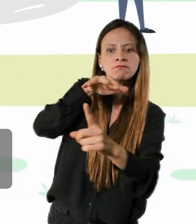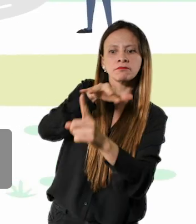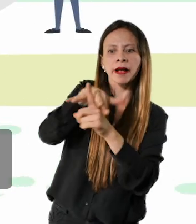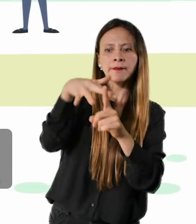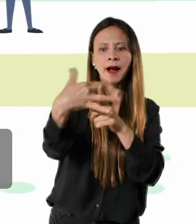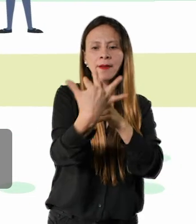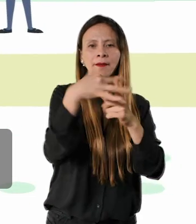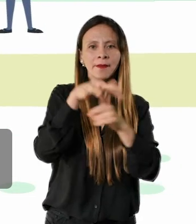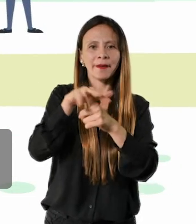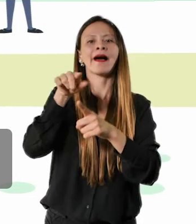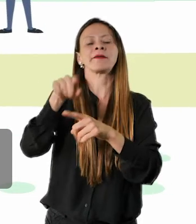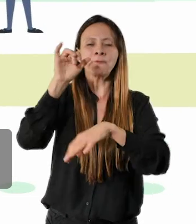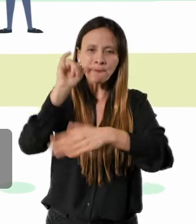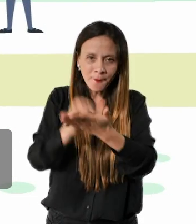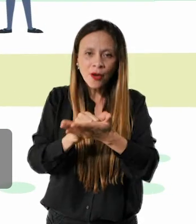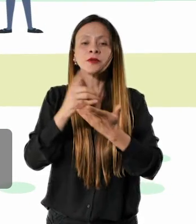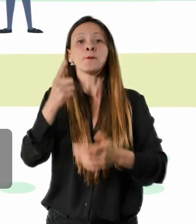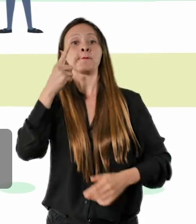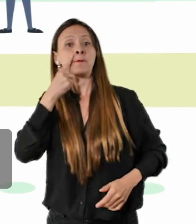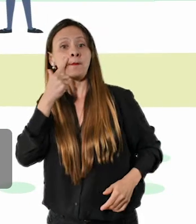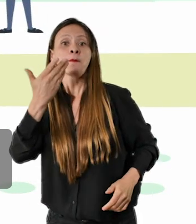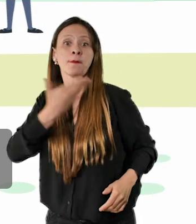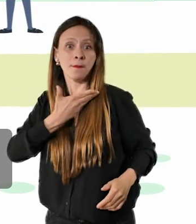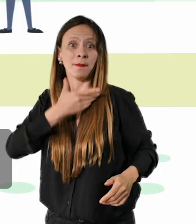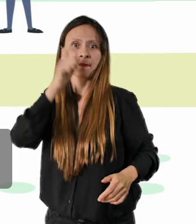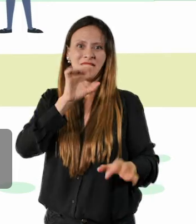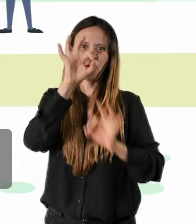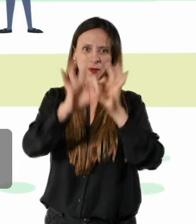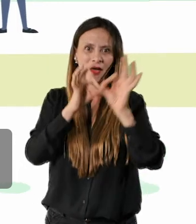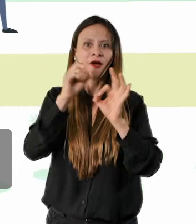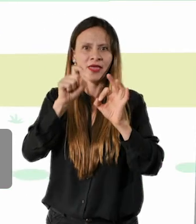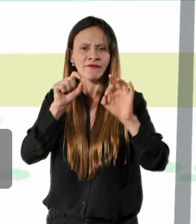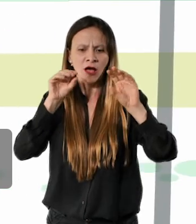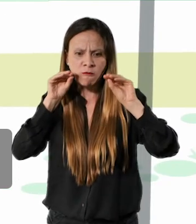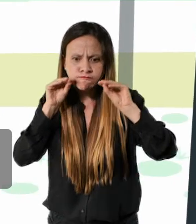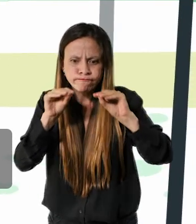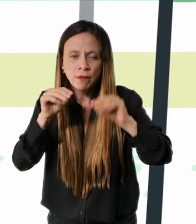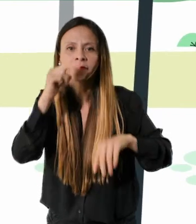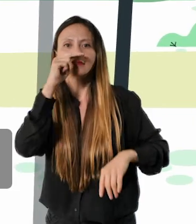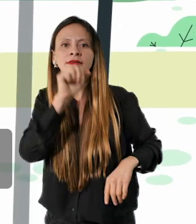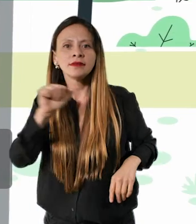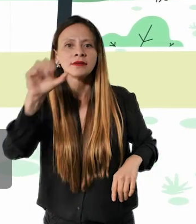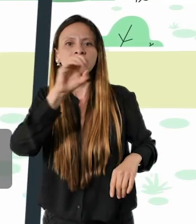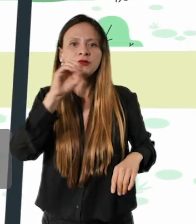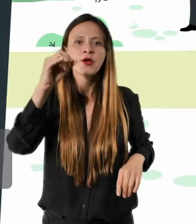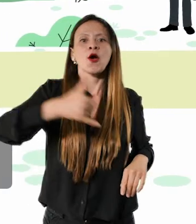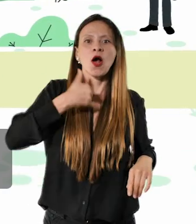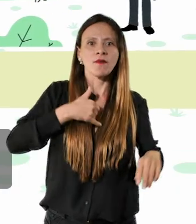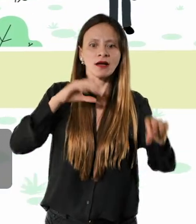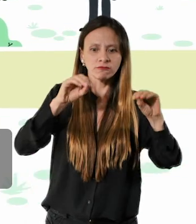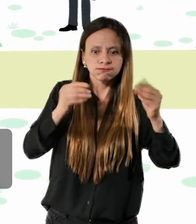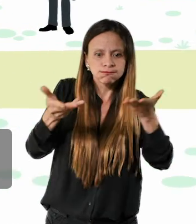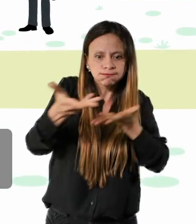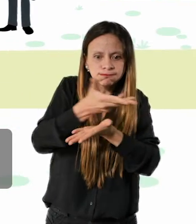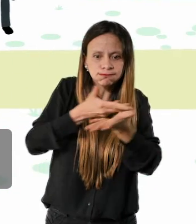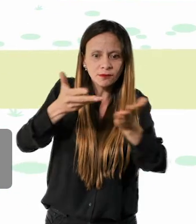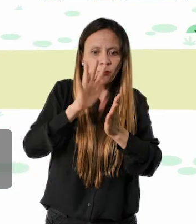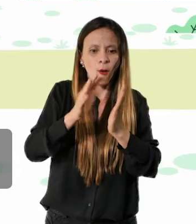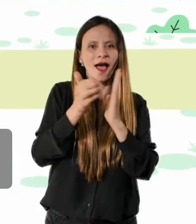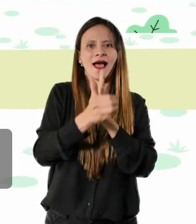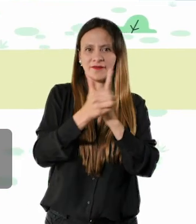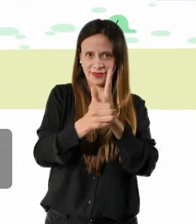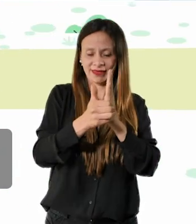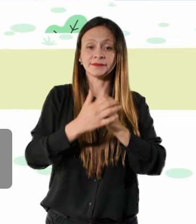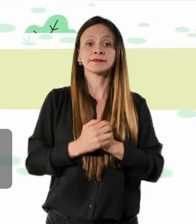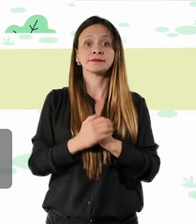se ven influenciadas por el ambiente y por factores familiares, escolares y comunitarios. Es por esto que, como madres,